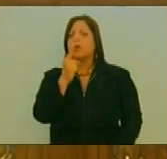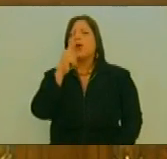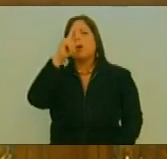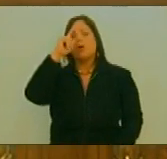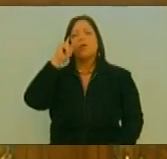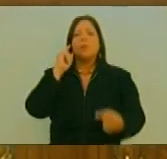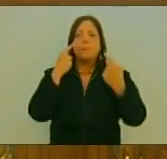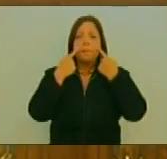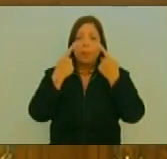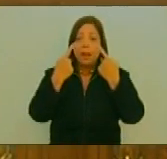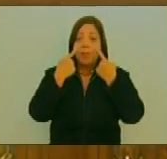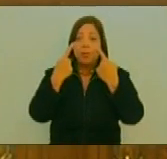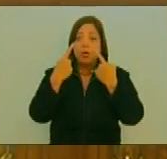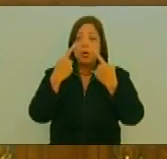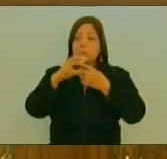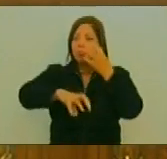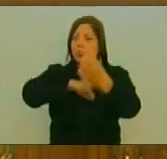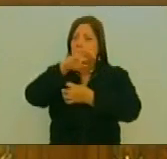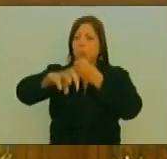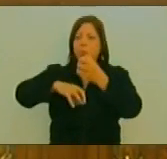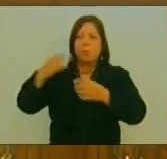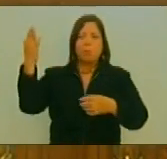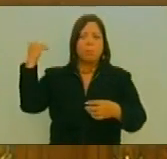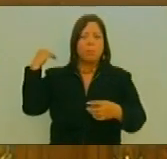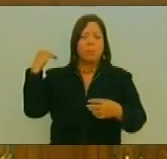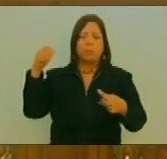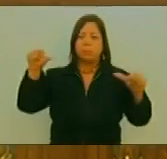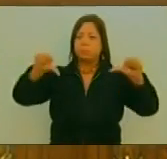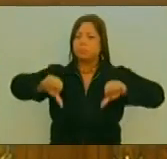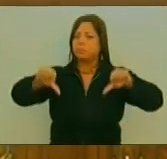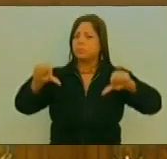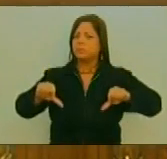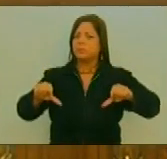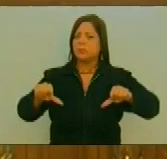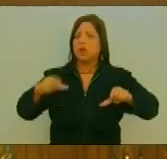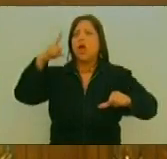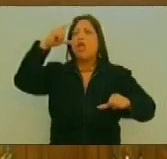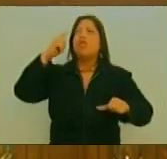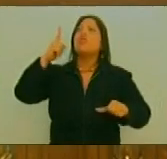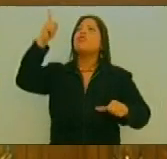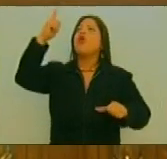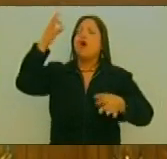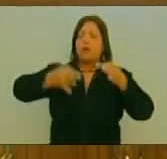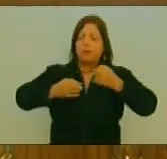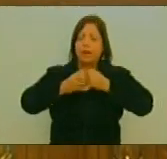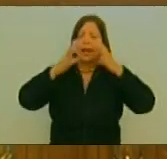Vemos Nosotros Todos Lo Que Ellos Provocaron En Nuestro País Pero Bueno Dios Es Grande Y